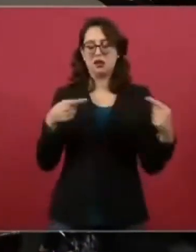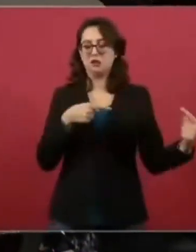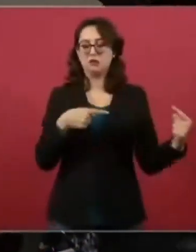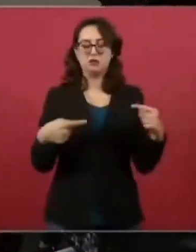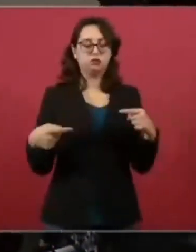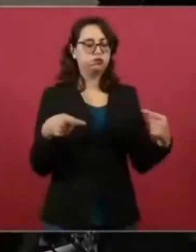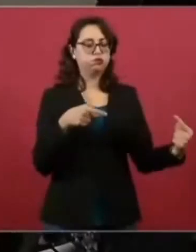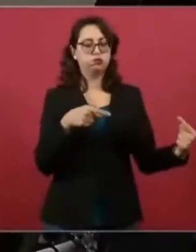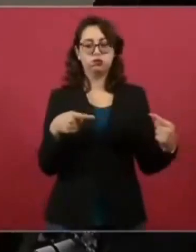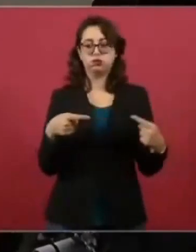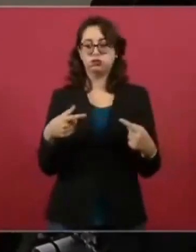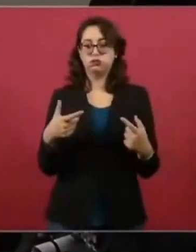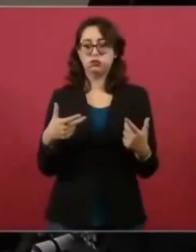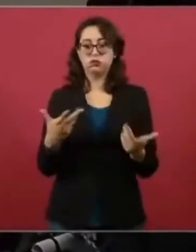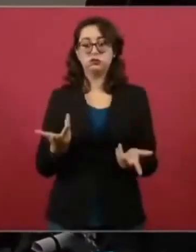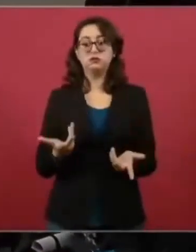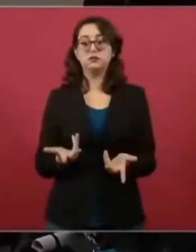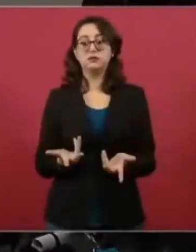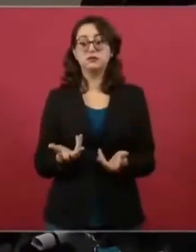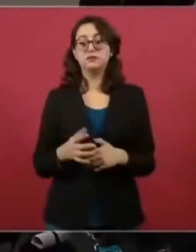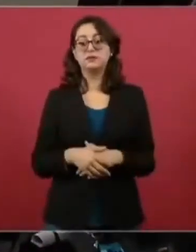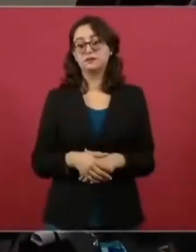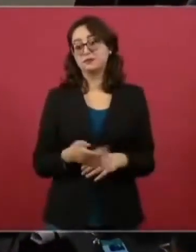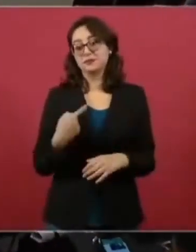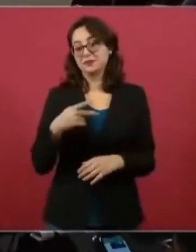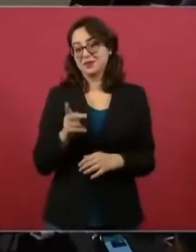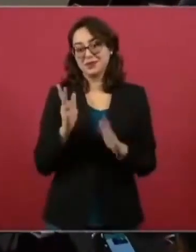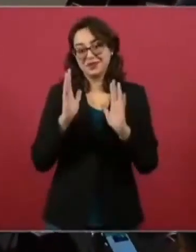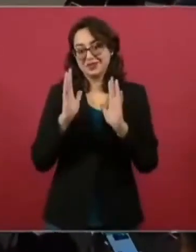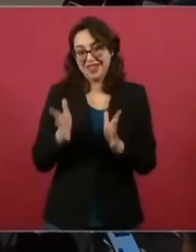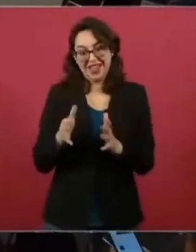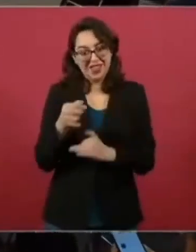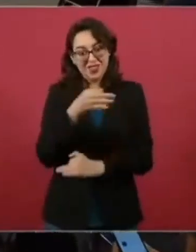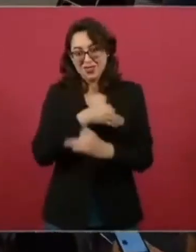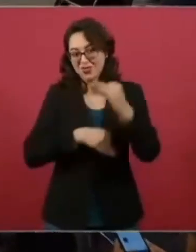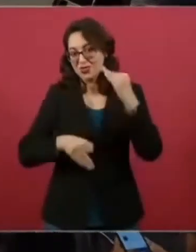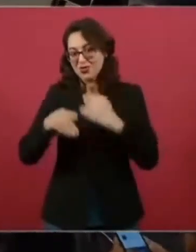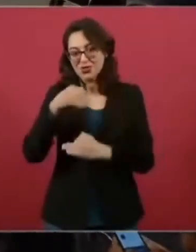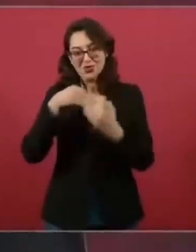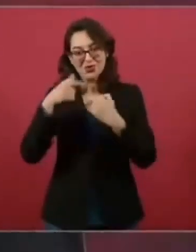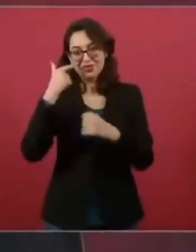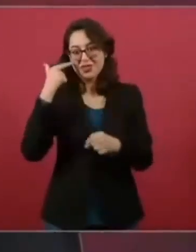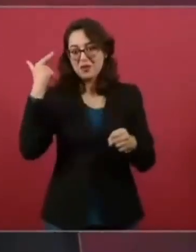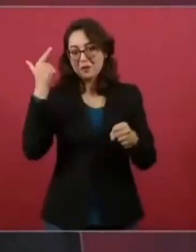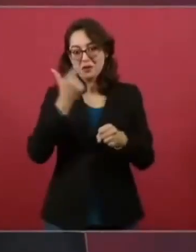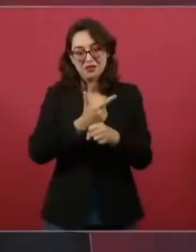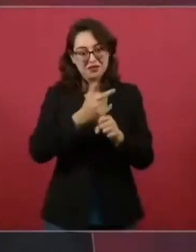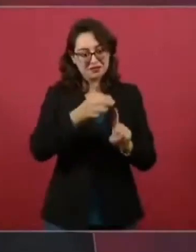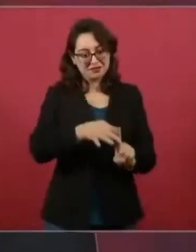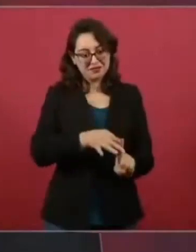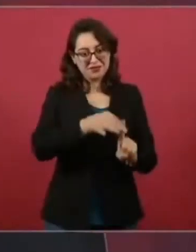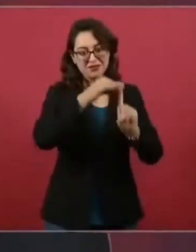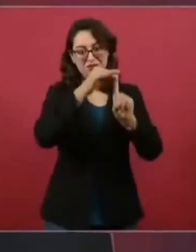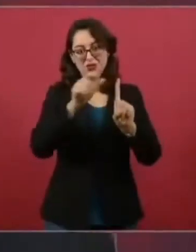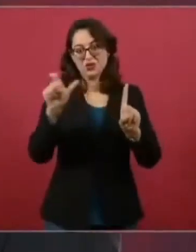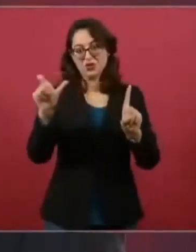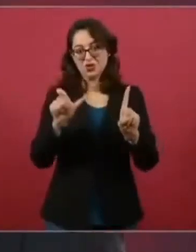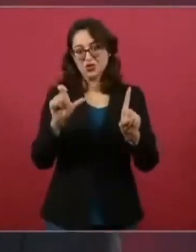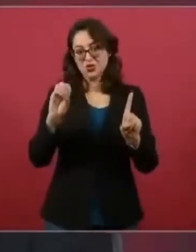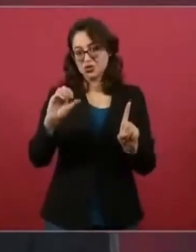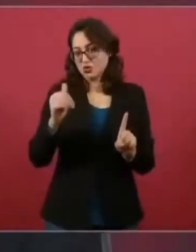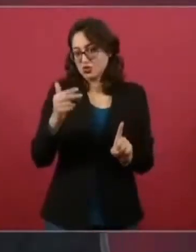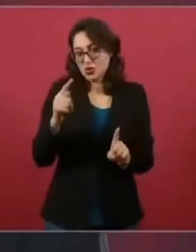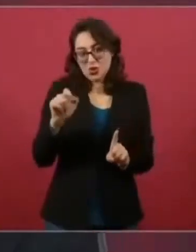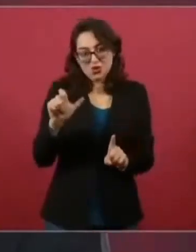pero ya es la señora Xochitl, la que escogieron los oligarcas